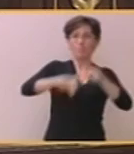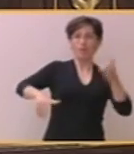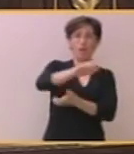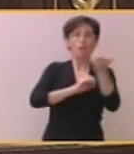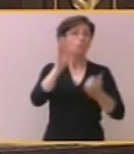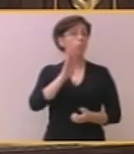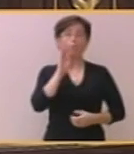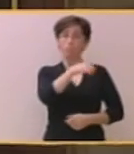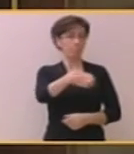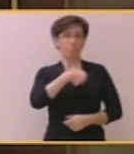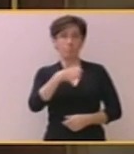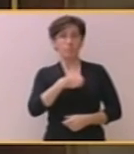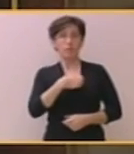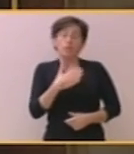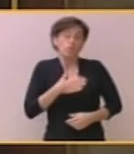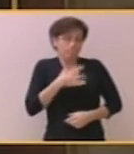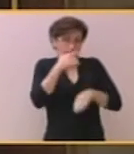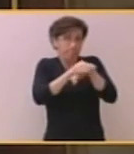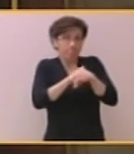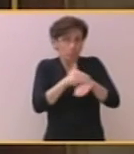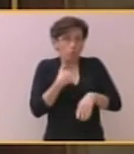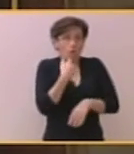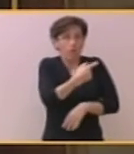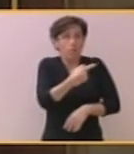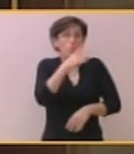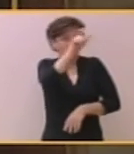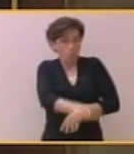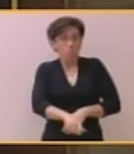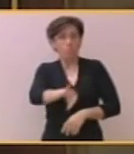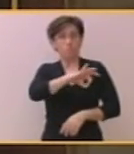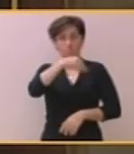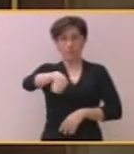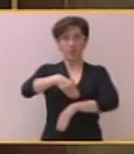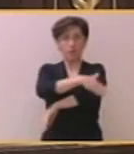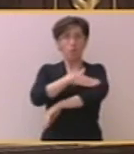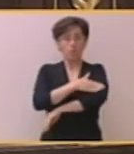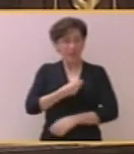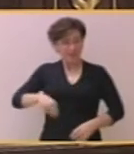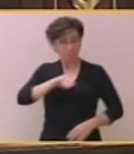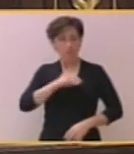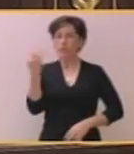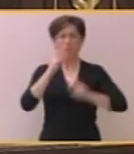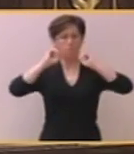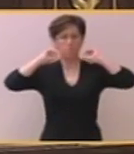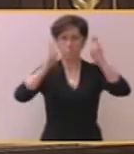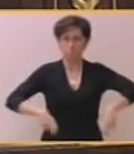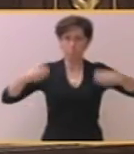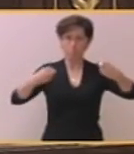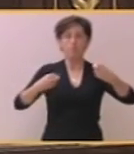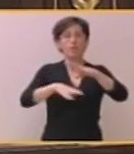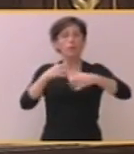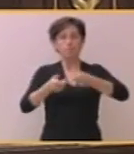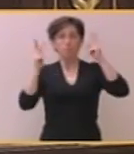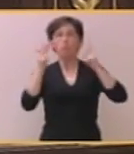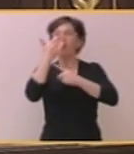el presidente del Gobierno, siento decirle, insisto, que España necesita formas radicales en regeneración, en ejemplaridad, en democracia, en